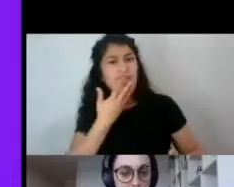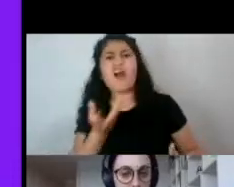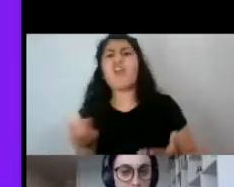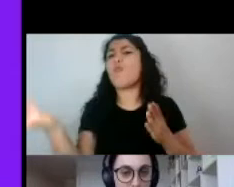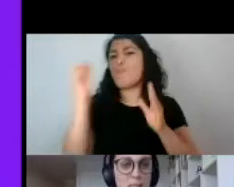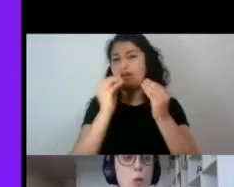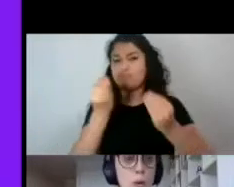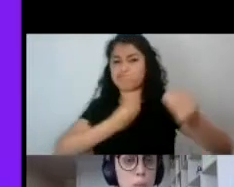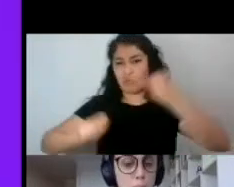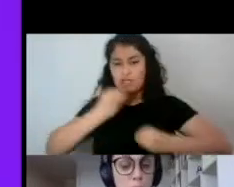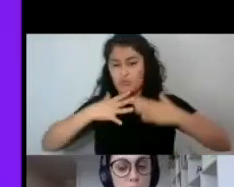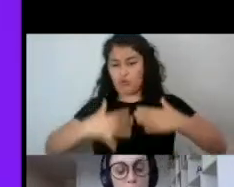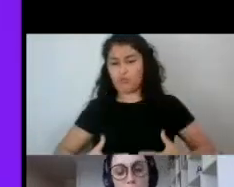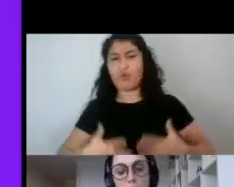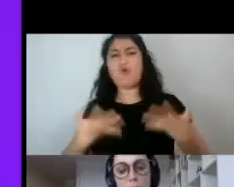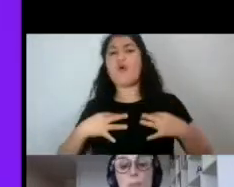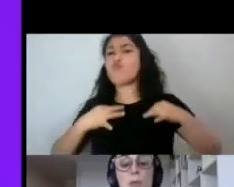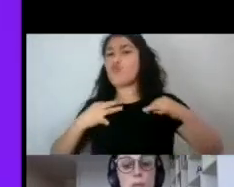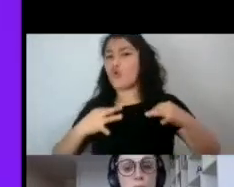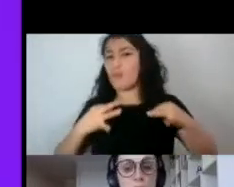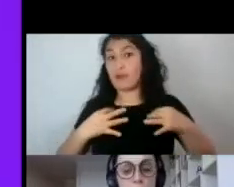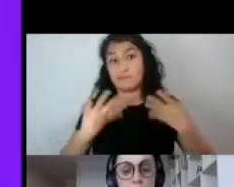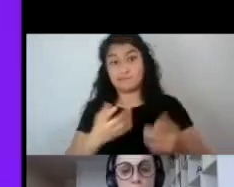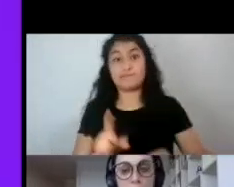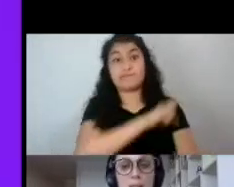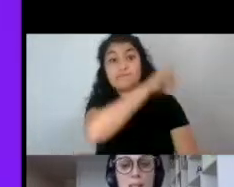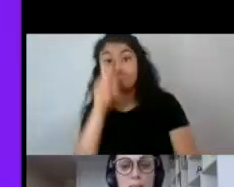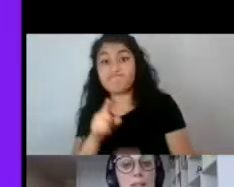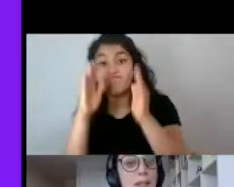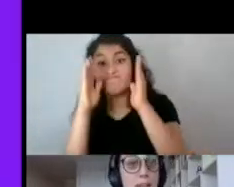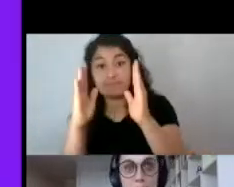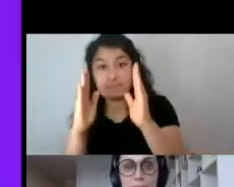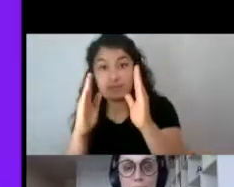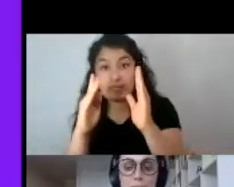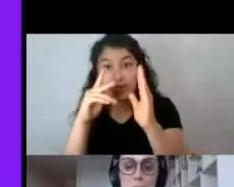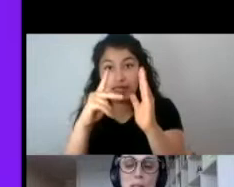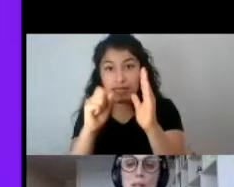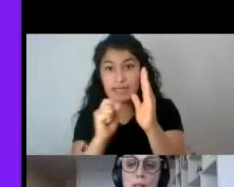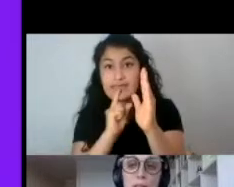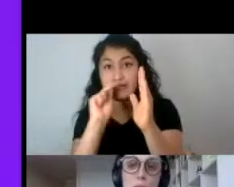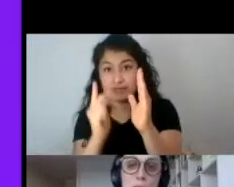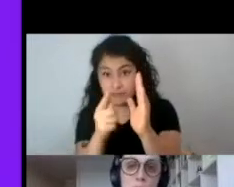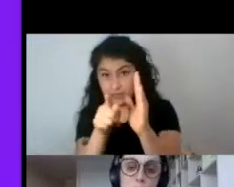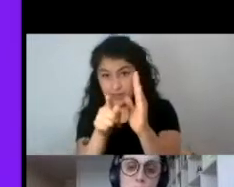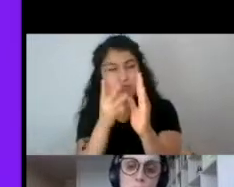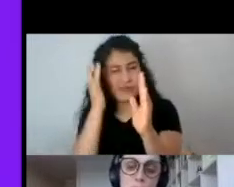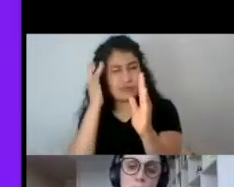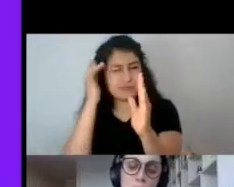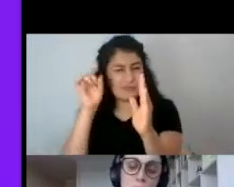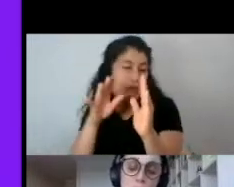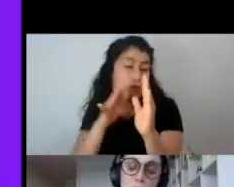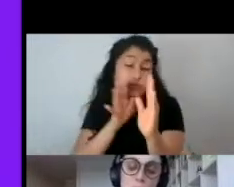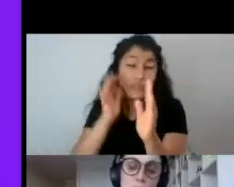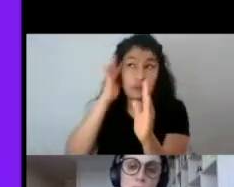este cuerpo. Y por otro lado tenemos a Katniss Everdeen, que me imagino que muchas y muchos de ustedes